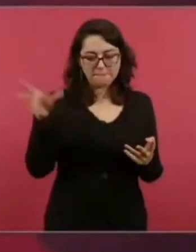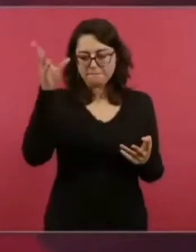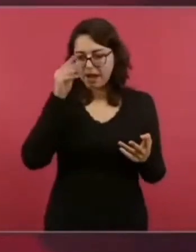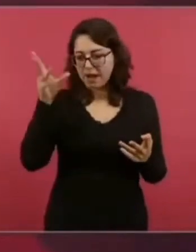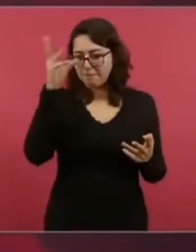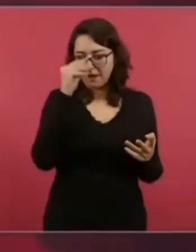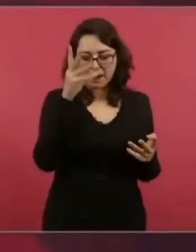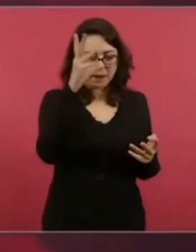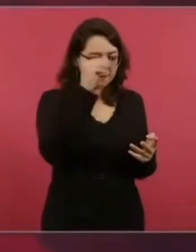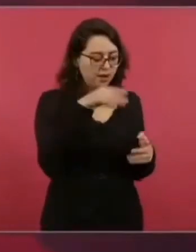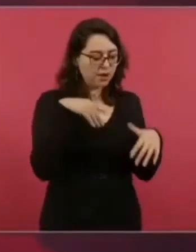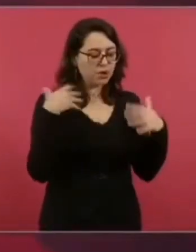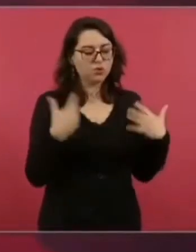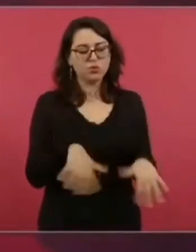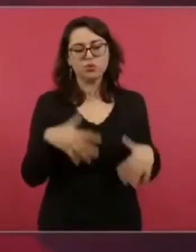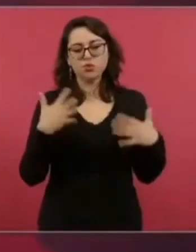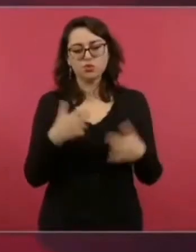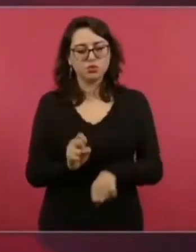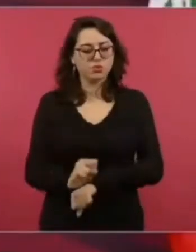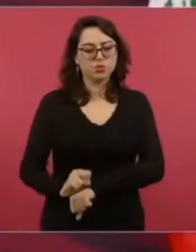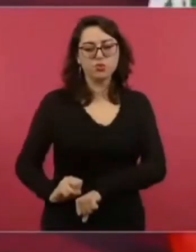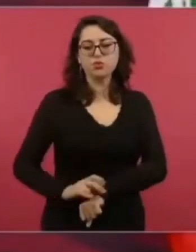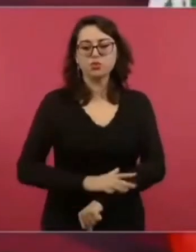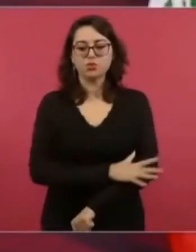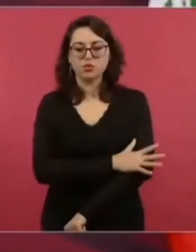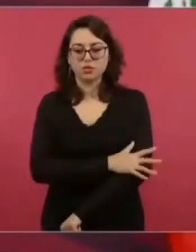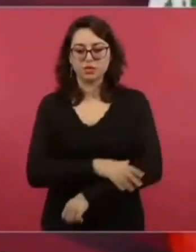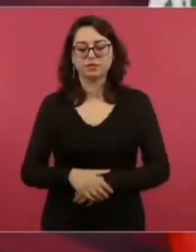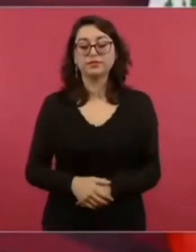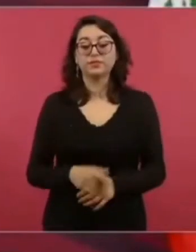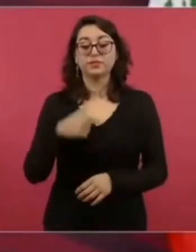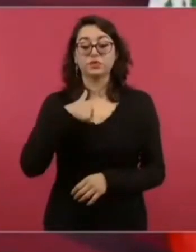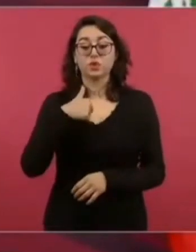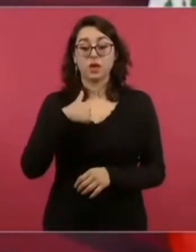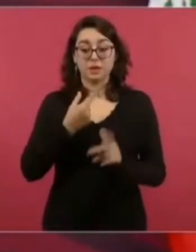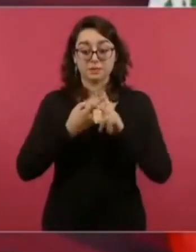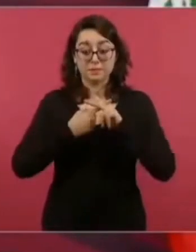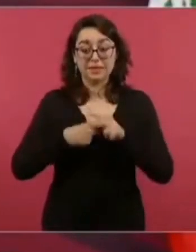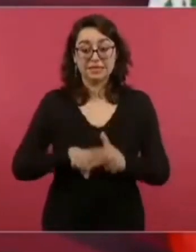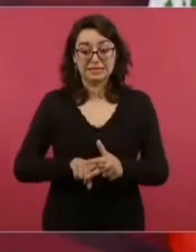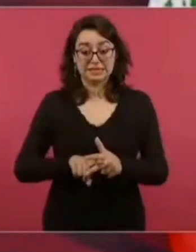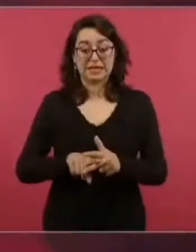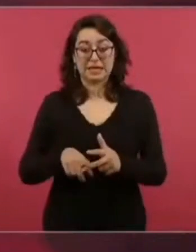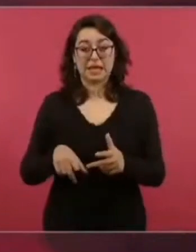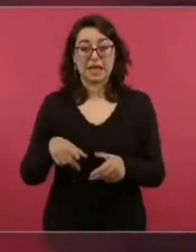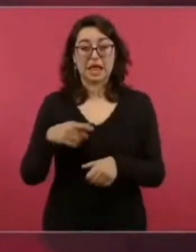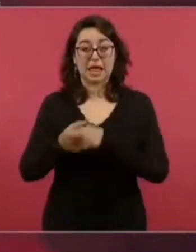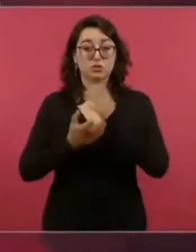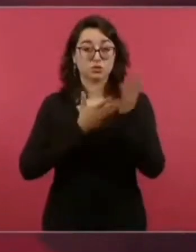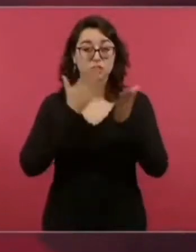entrando a la Facultad de Ciencia Política el primer año, 1973,